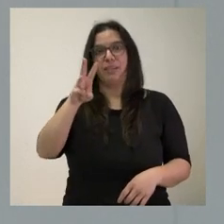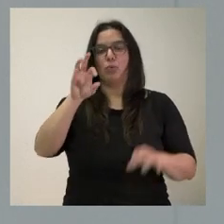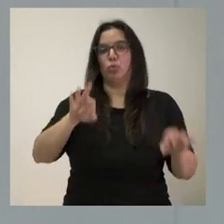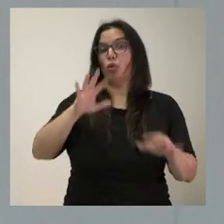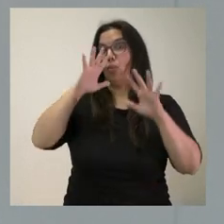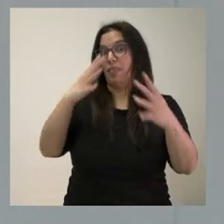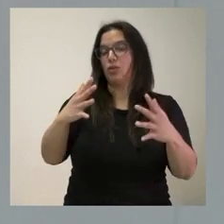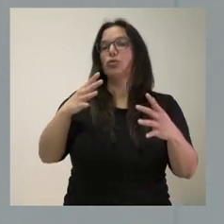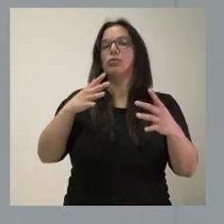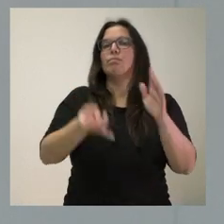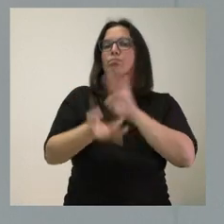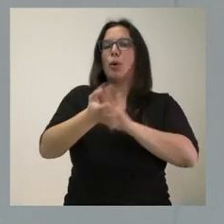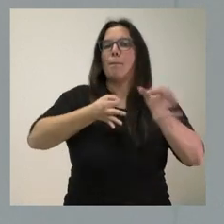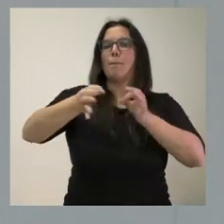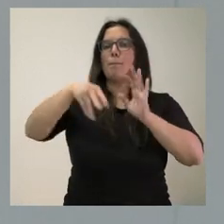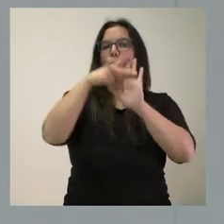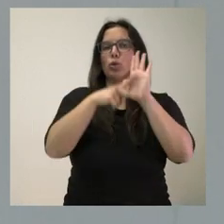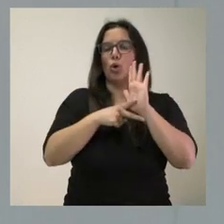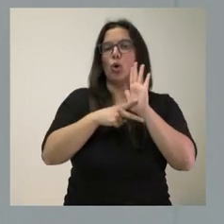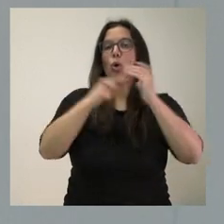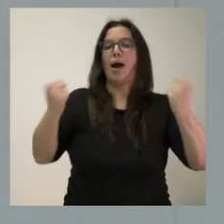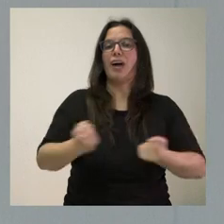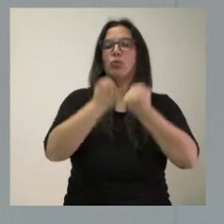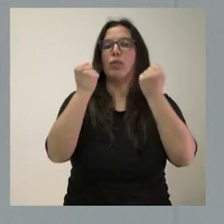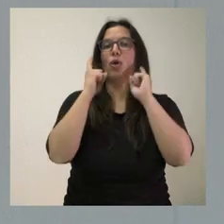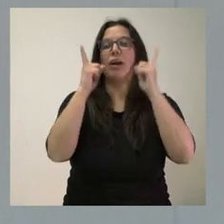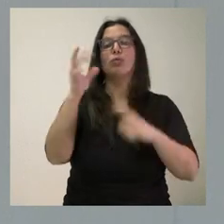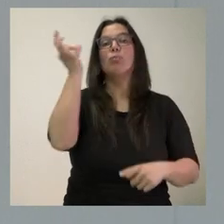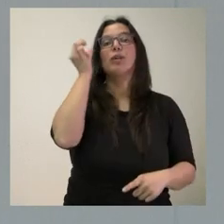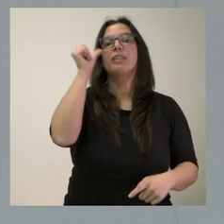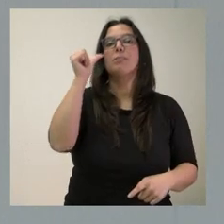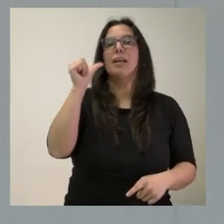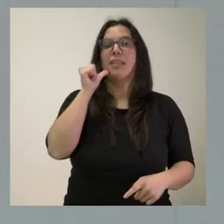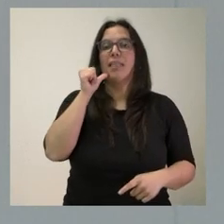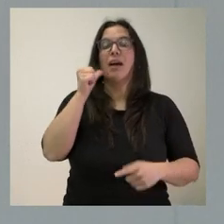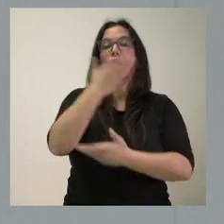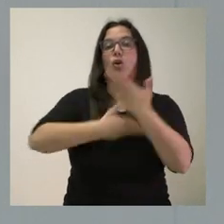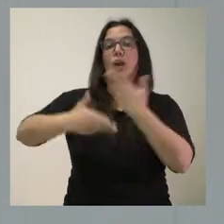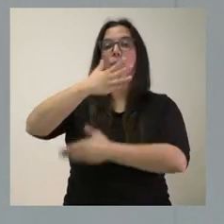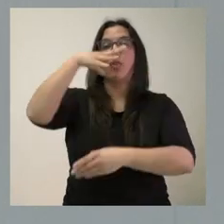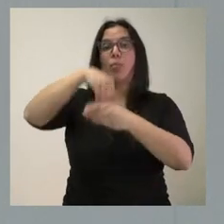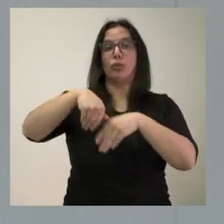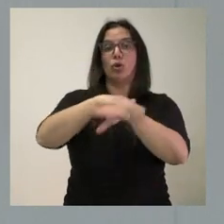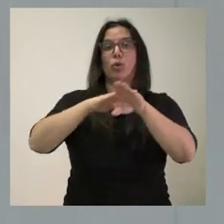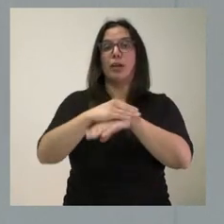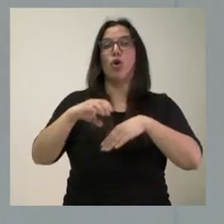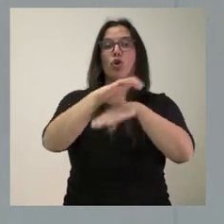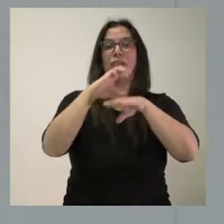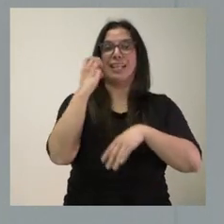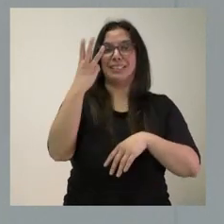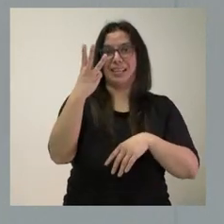un protocolo de actuación para el caso de mujeres embarazadas entre tres consejerías del Gobierno autonómico. Lo firmaron los entonces